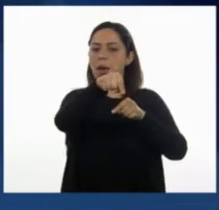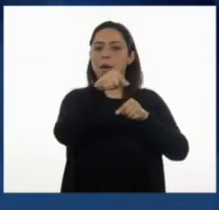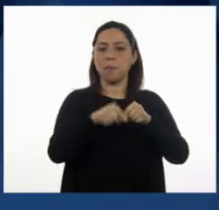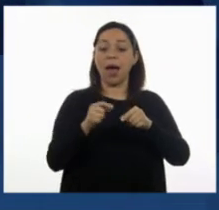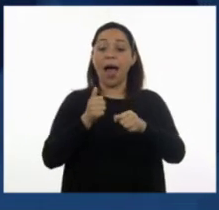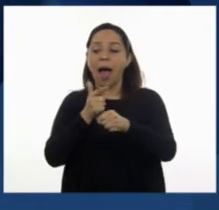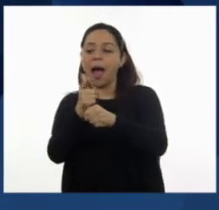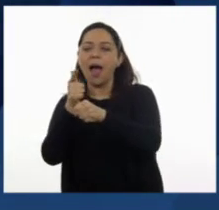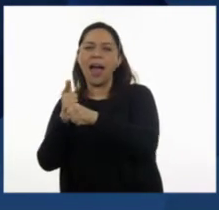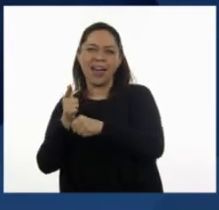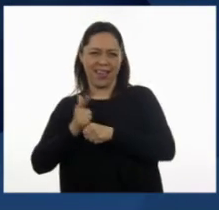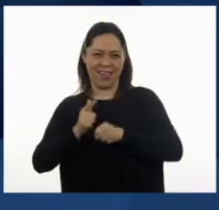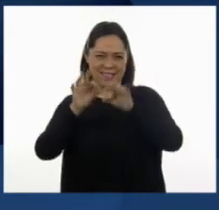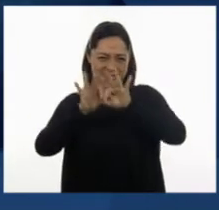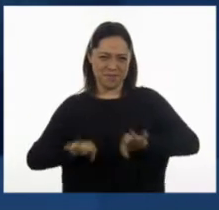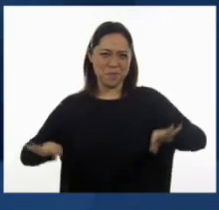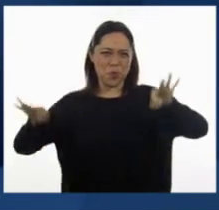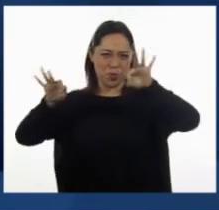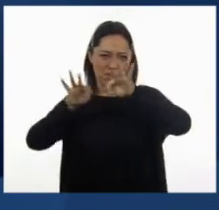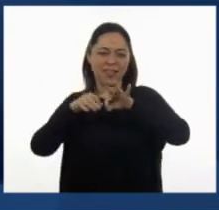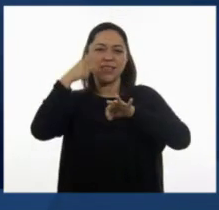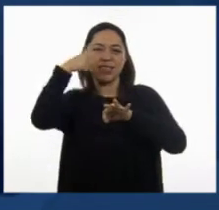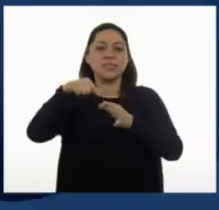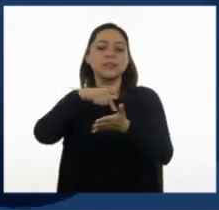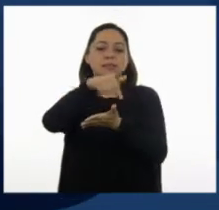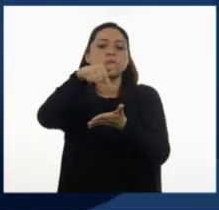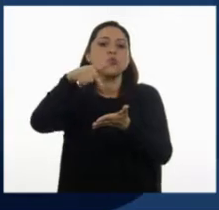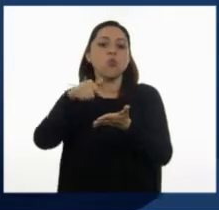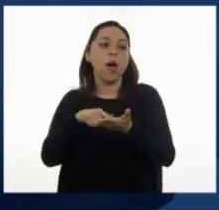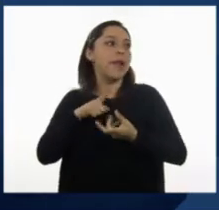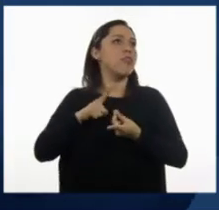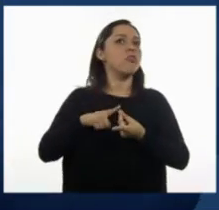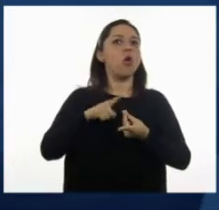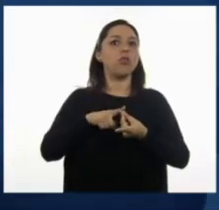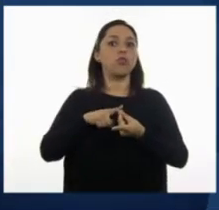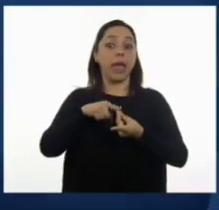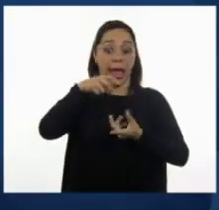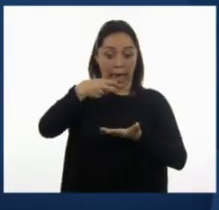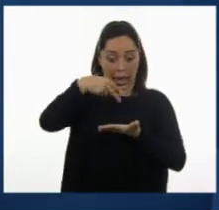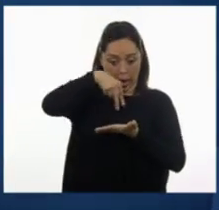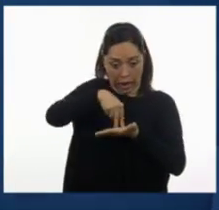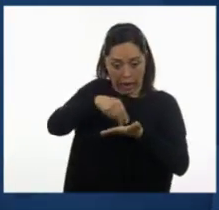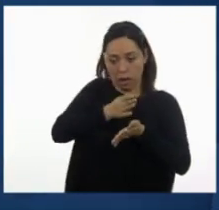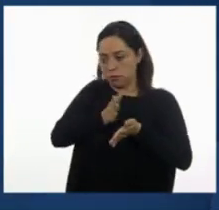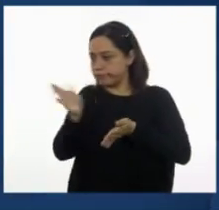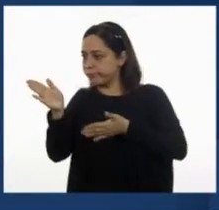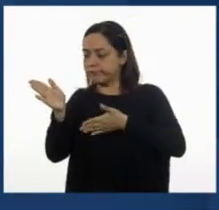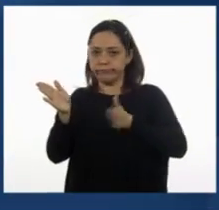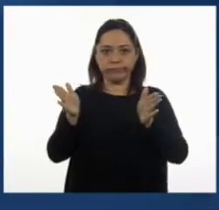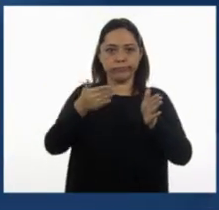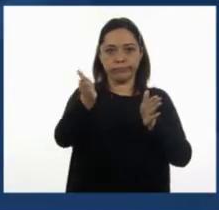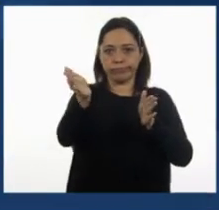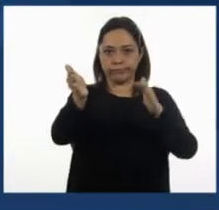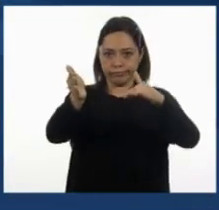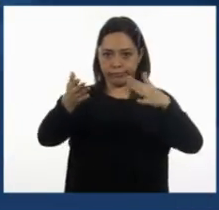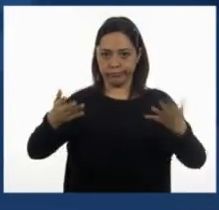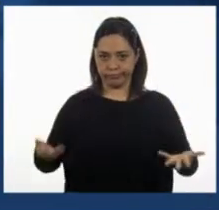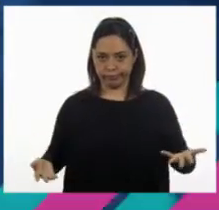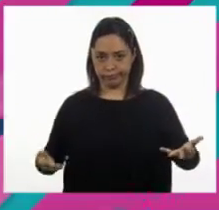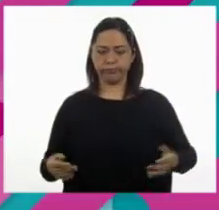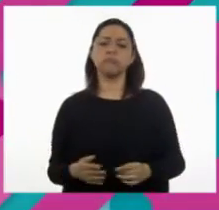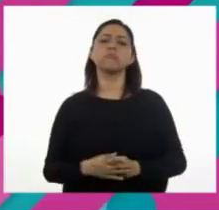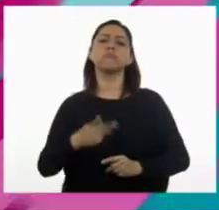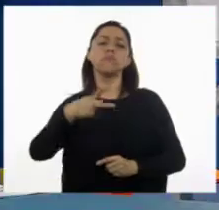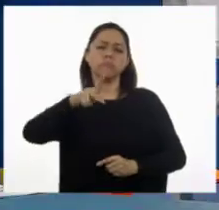saber cómo ubicarse y de dónde a dónde moverse. Sin embargo, yo creo que todavía es posible señalar algunas